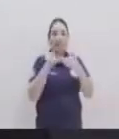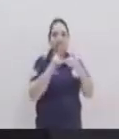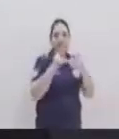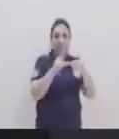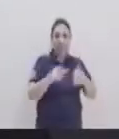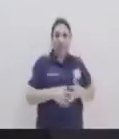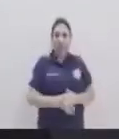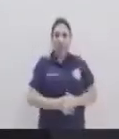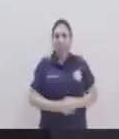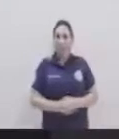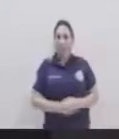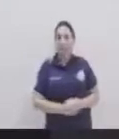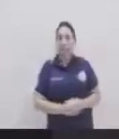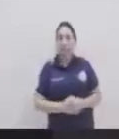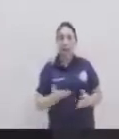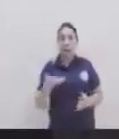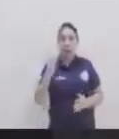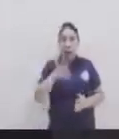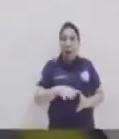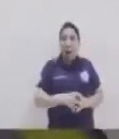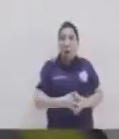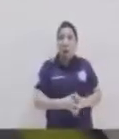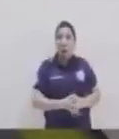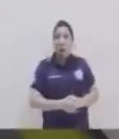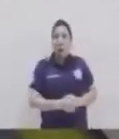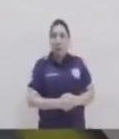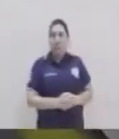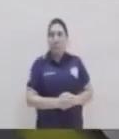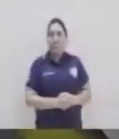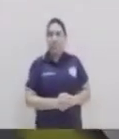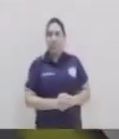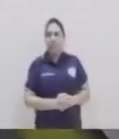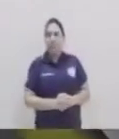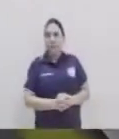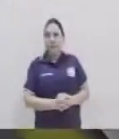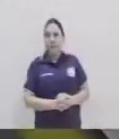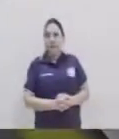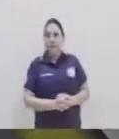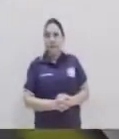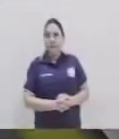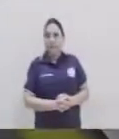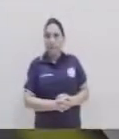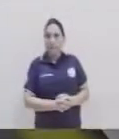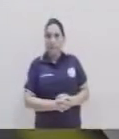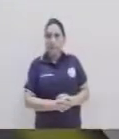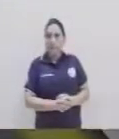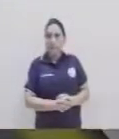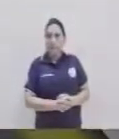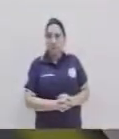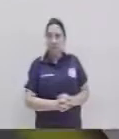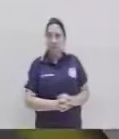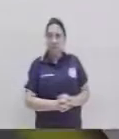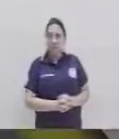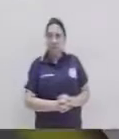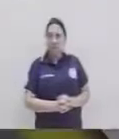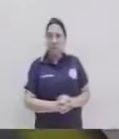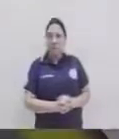ok ahora que sigue ahora vamos a conectar el LED ahora vamos a conectar los LED